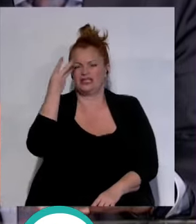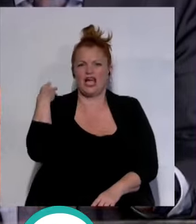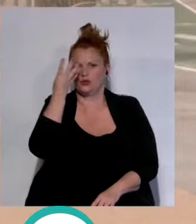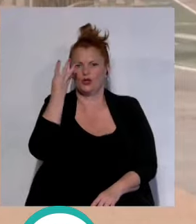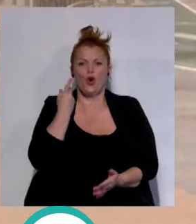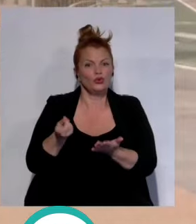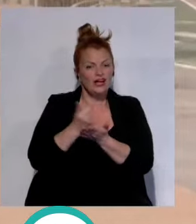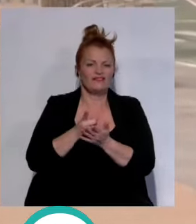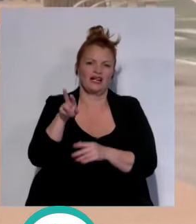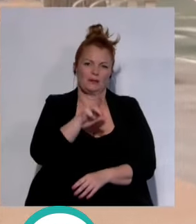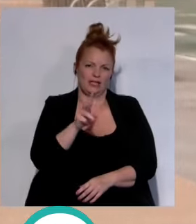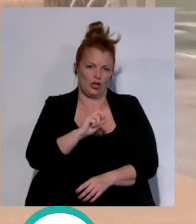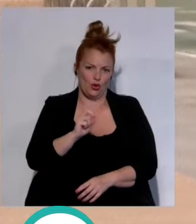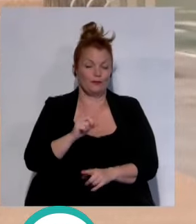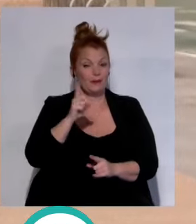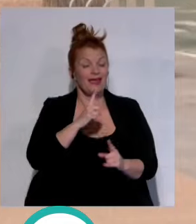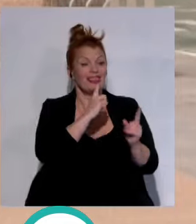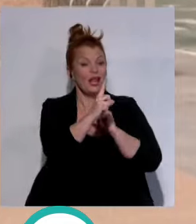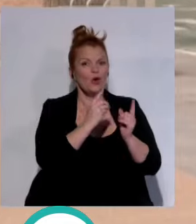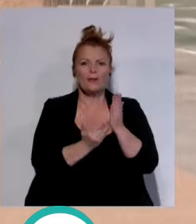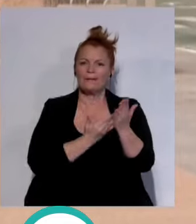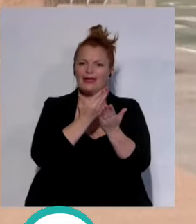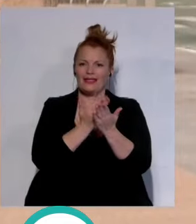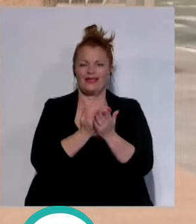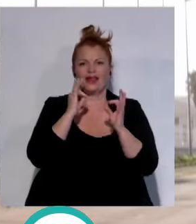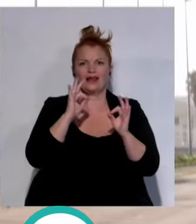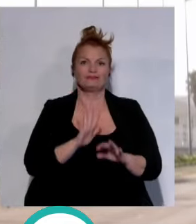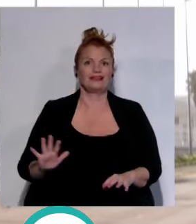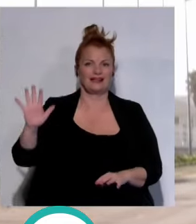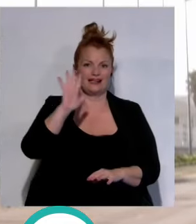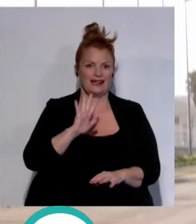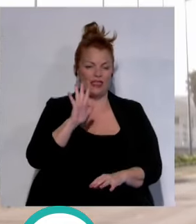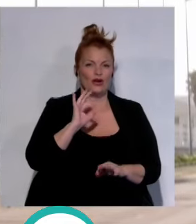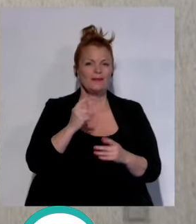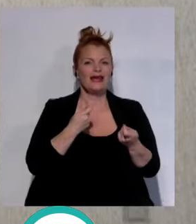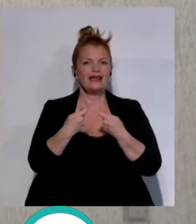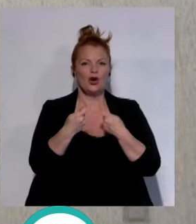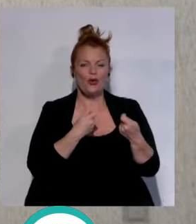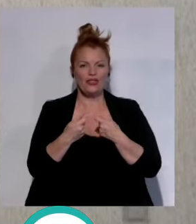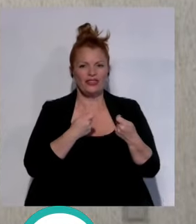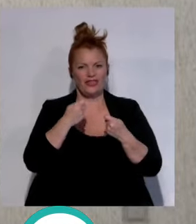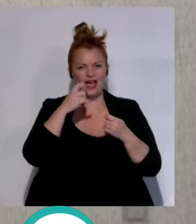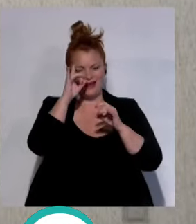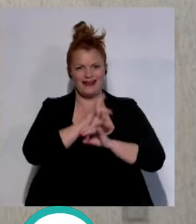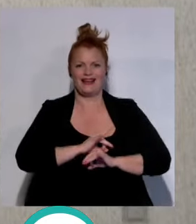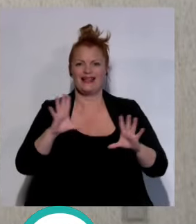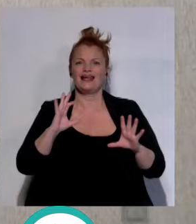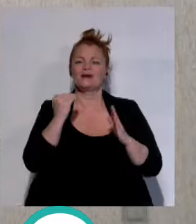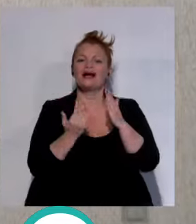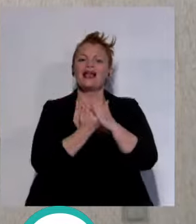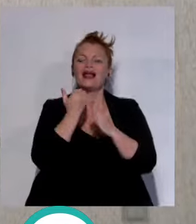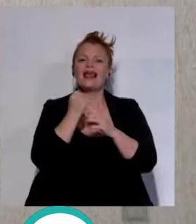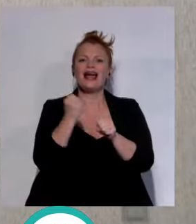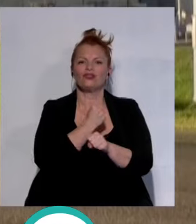repetirse. En relación al diálogo, también ha pedido lealtad a nivel nacional en cuanto a las negociaciones sobre la jornada laboral,